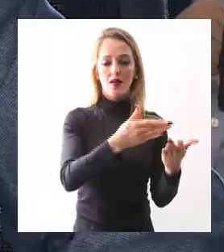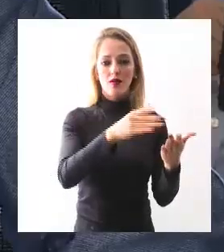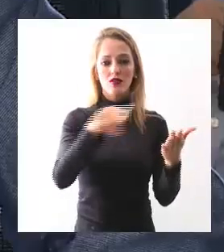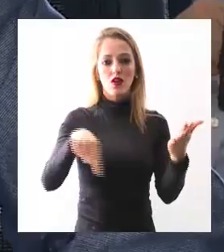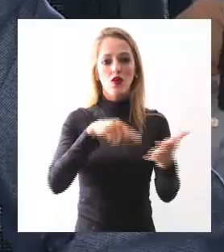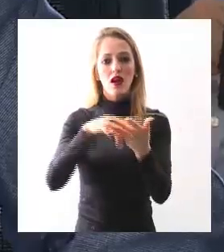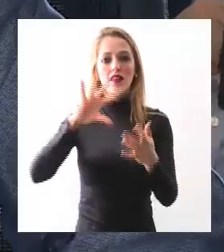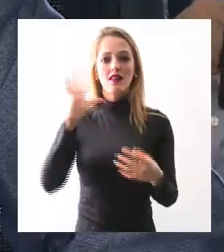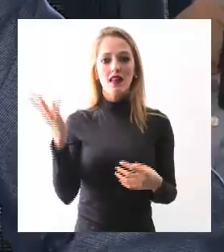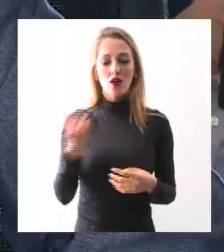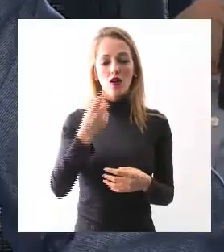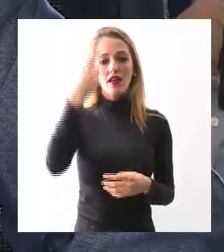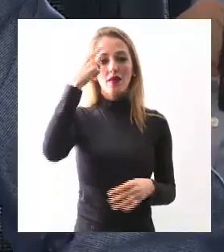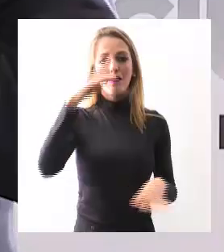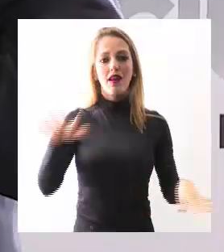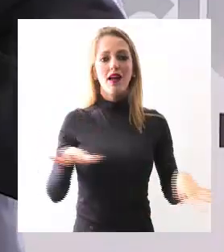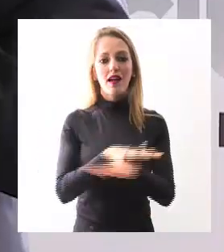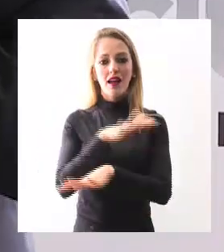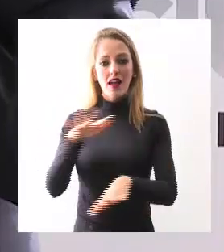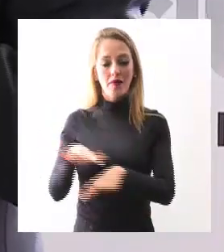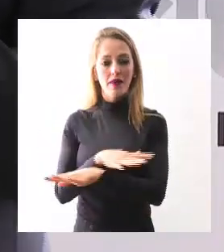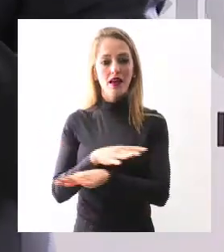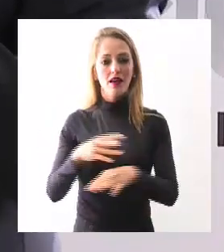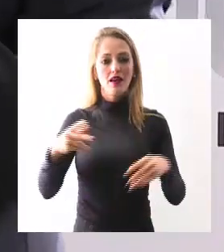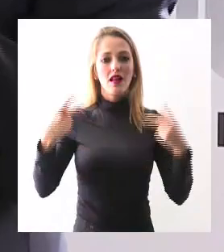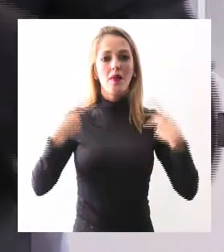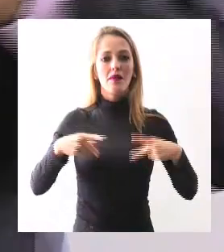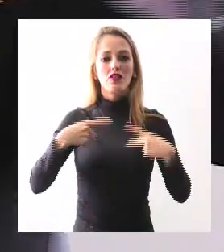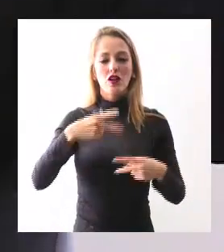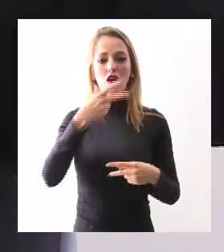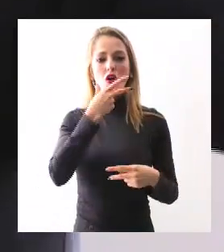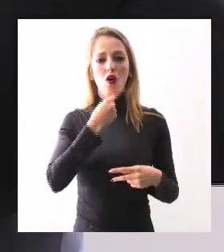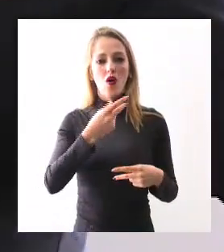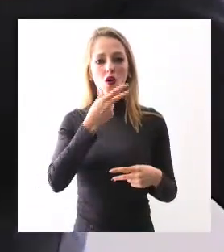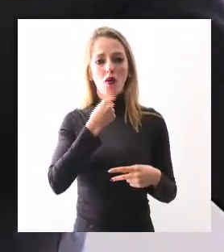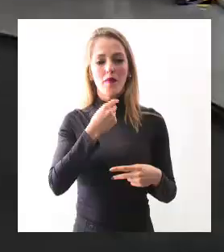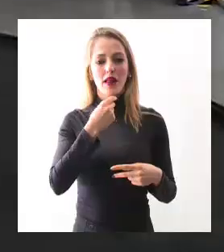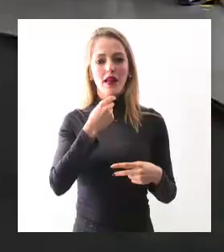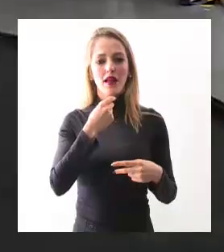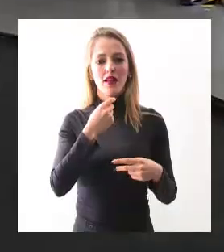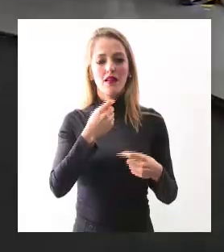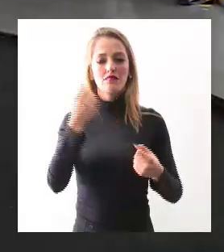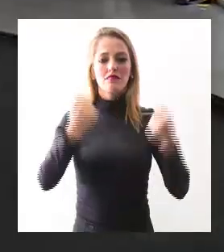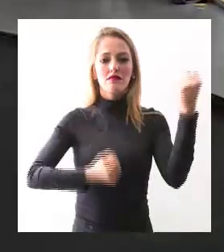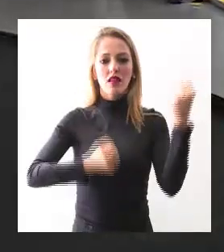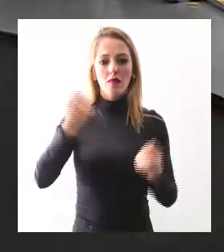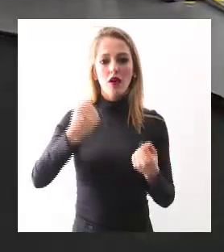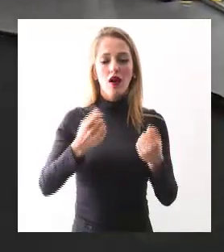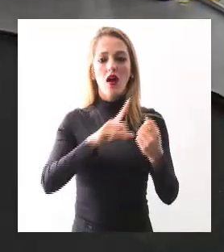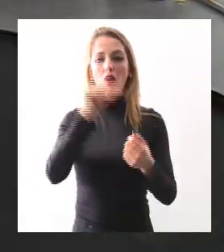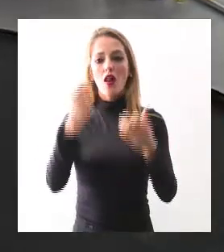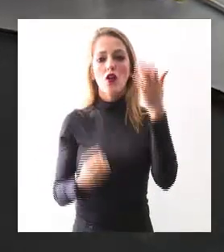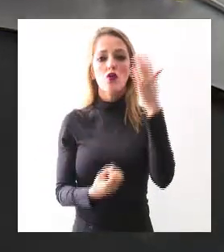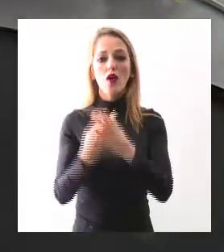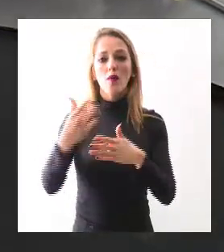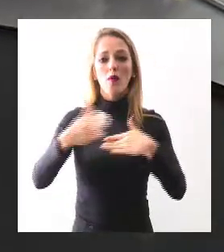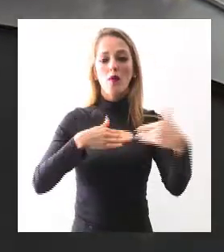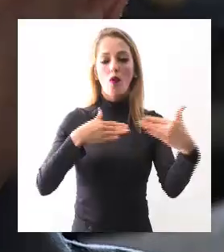transformar la idiosincrasia del hombre camión a lo que es el nuevo modelo de migración a la ruta empresa.